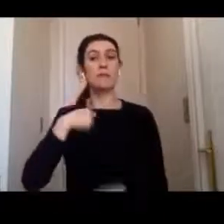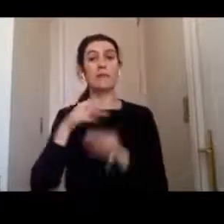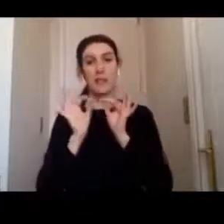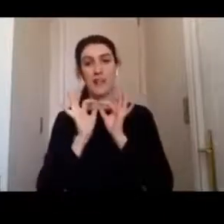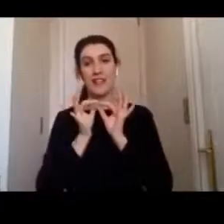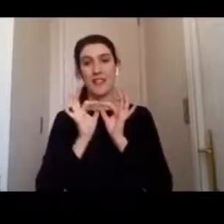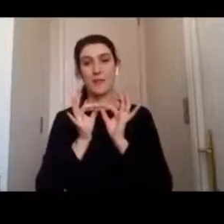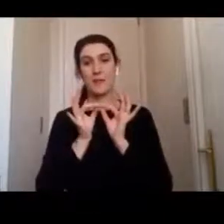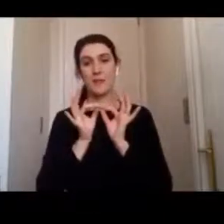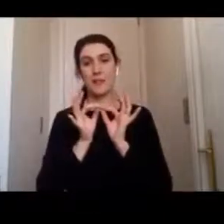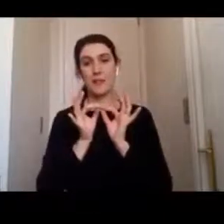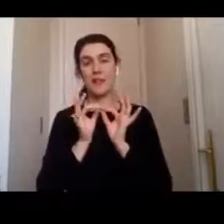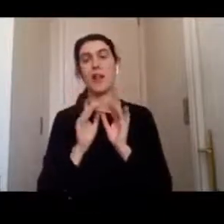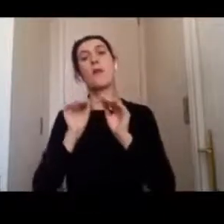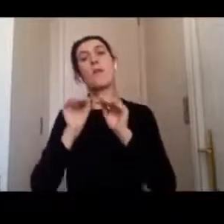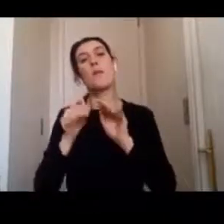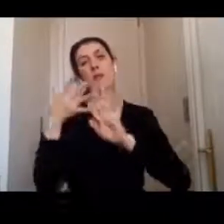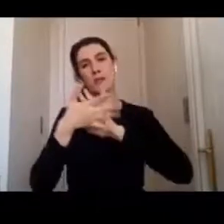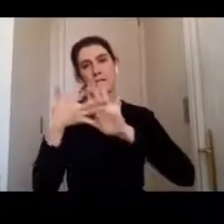lengua de señas.